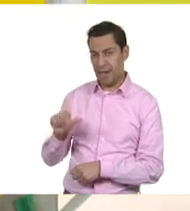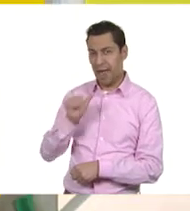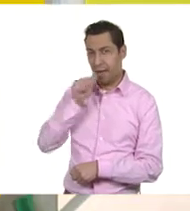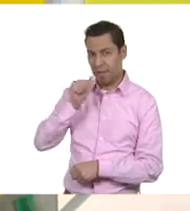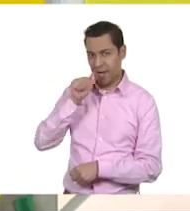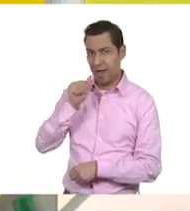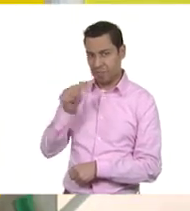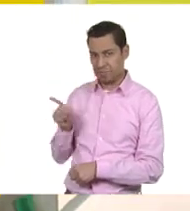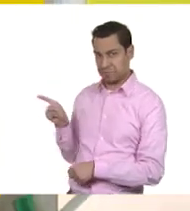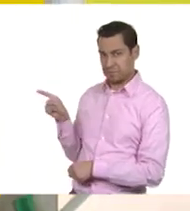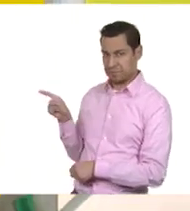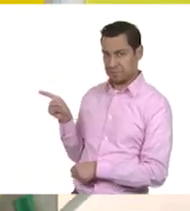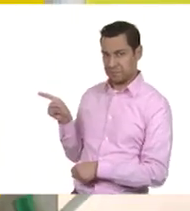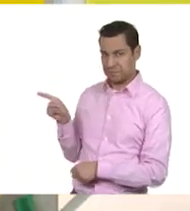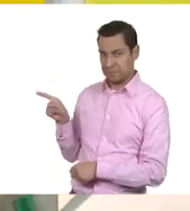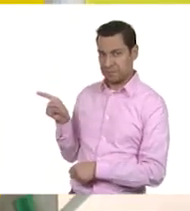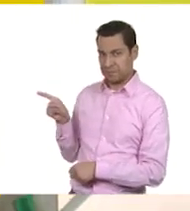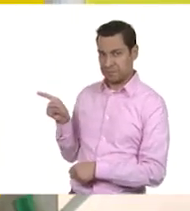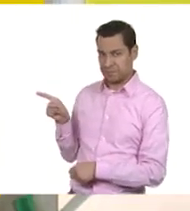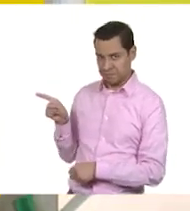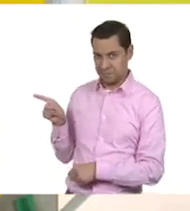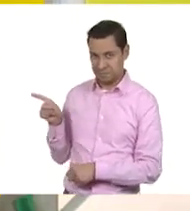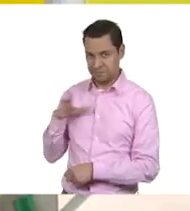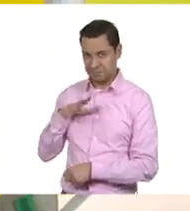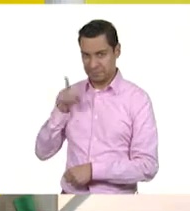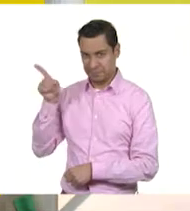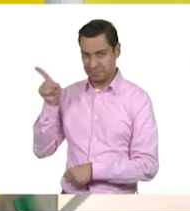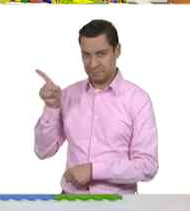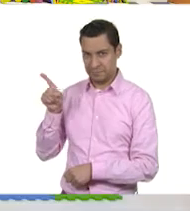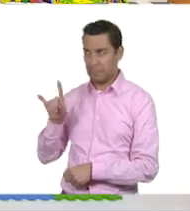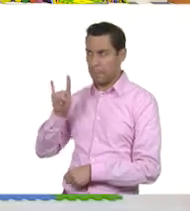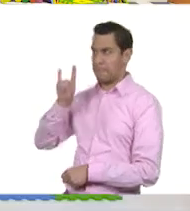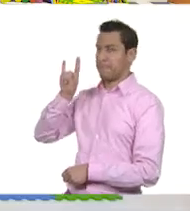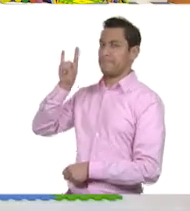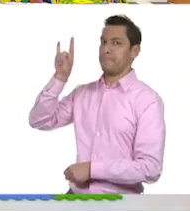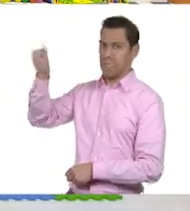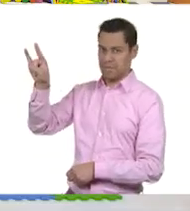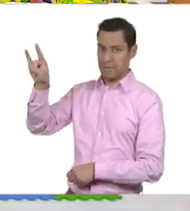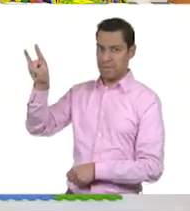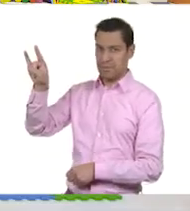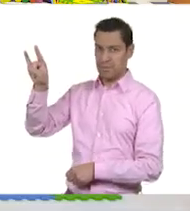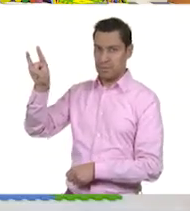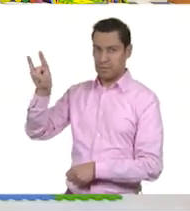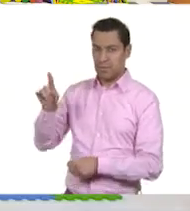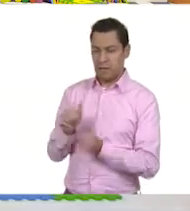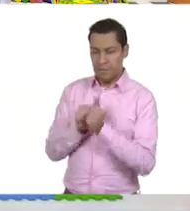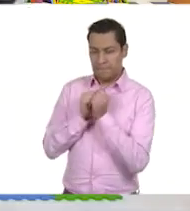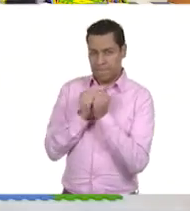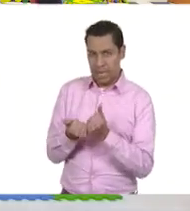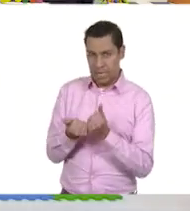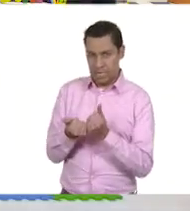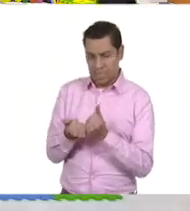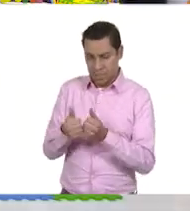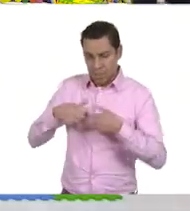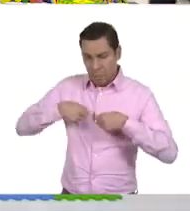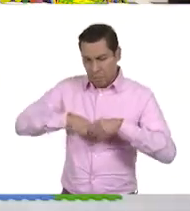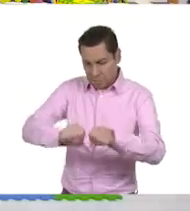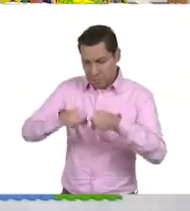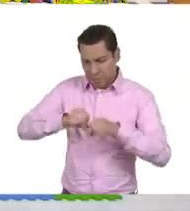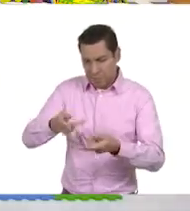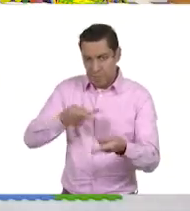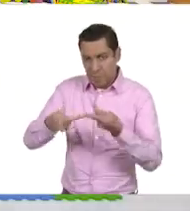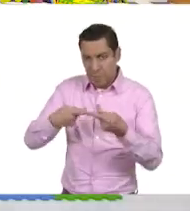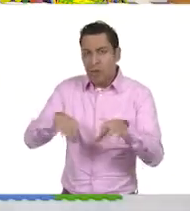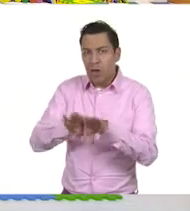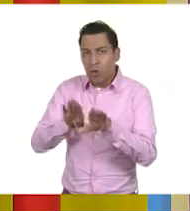avena, muy bien. Avena, ahí está. Entonces, vamos a pegarlo en recursos de donde provienen. El pan proviene del trigo, la avena o